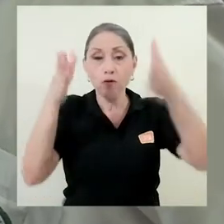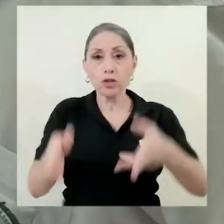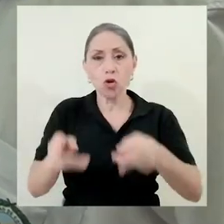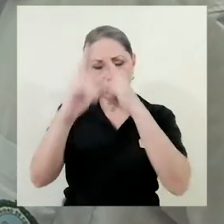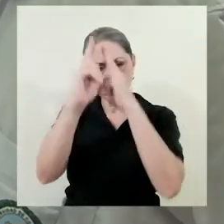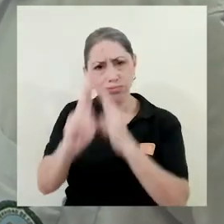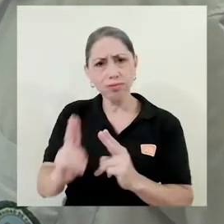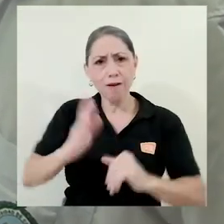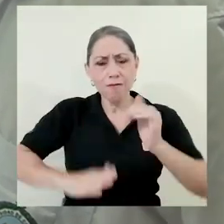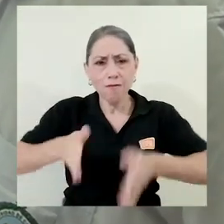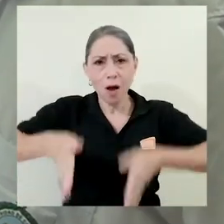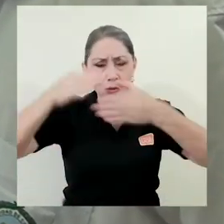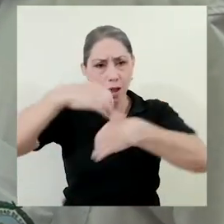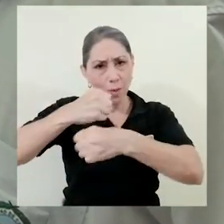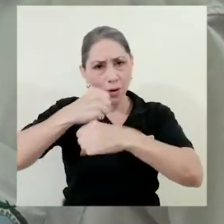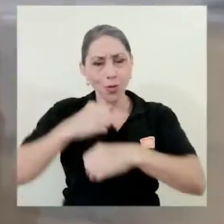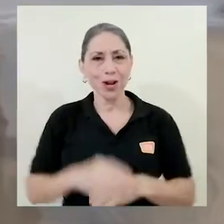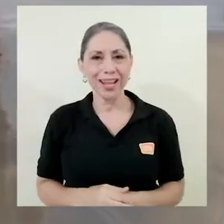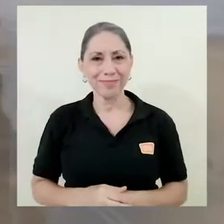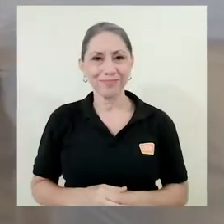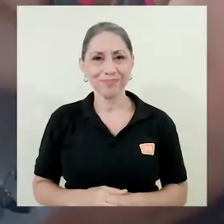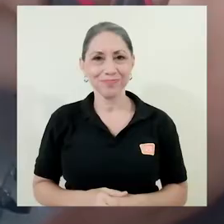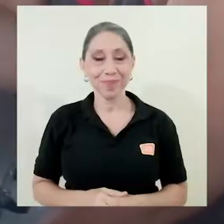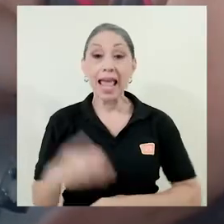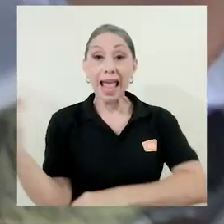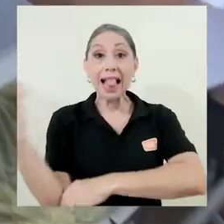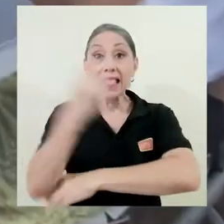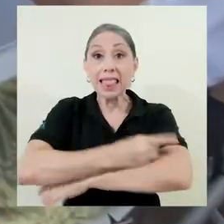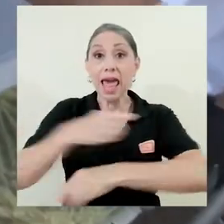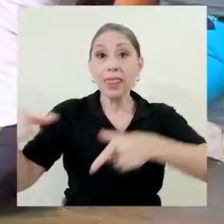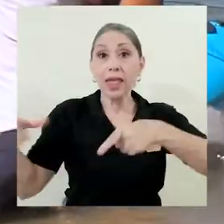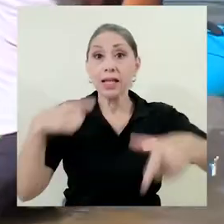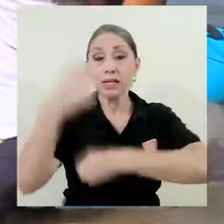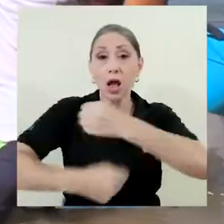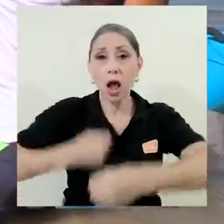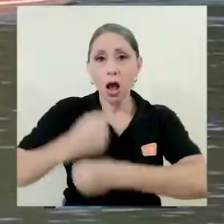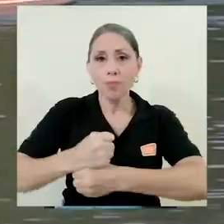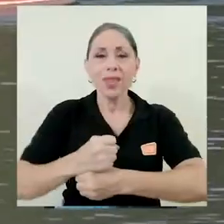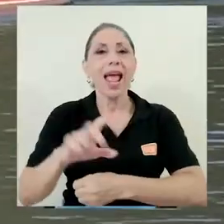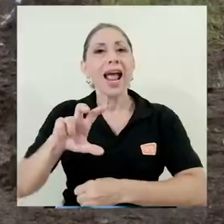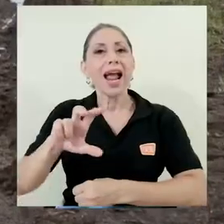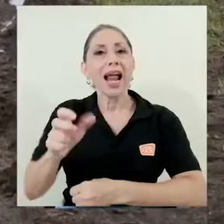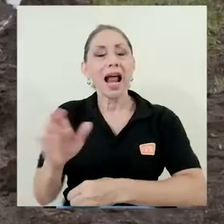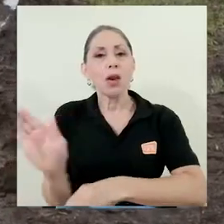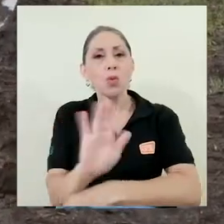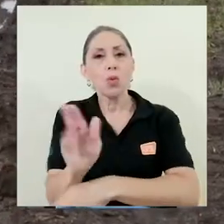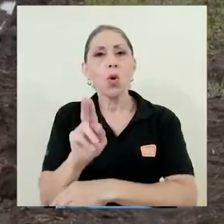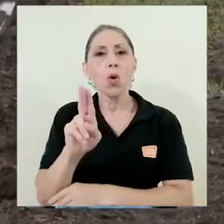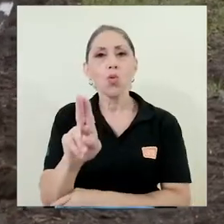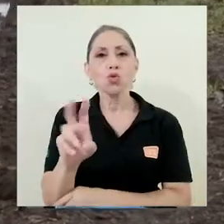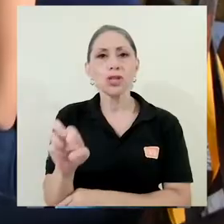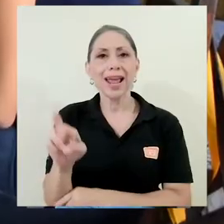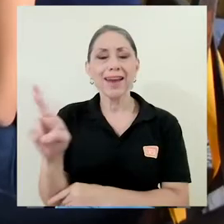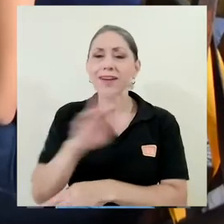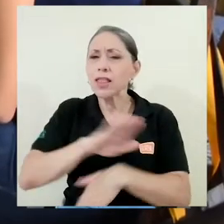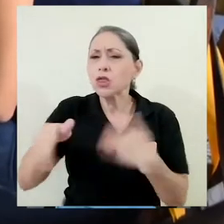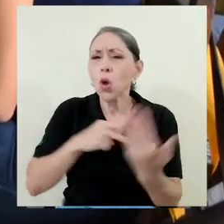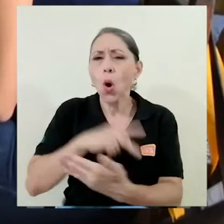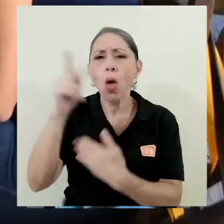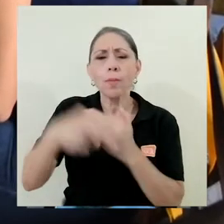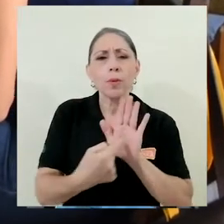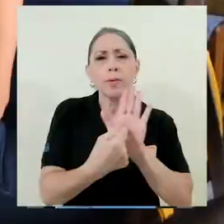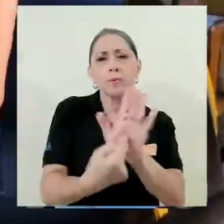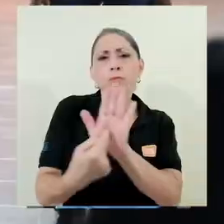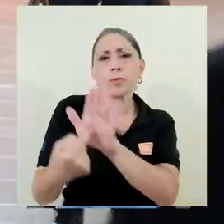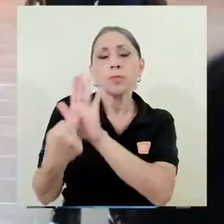momento de la Facultad de Microbiología. Durante el día del aniversario, el canal UCR dedicará toda su programación